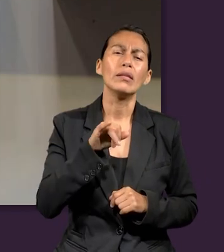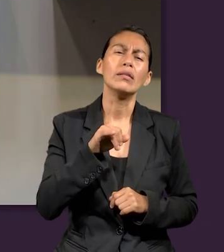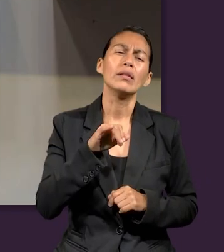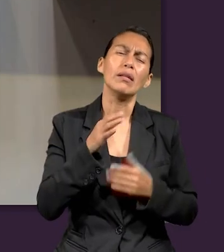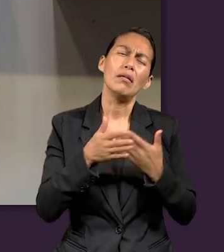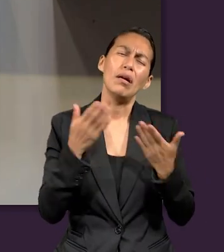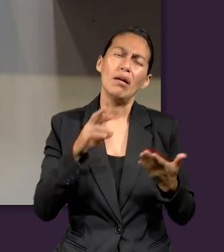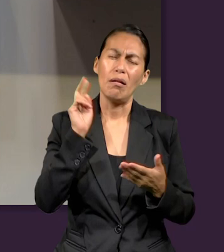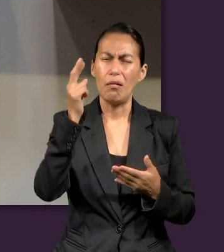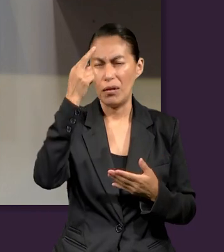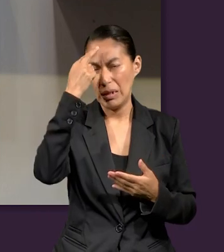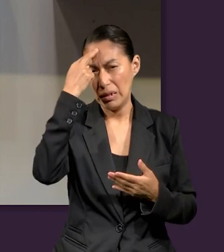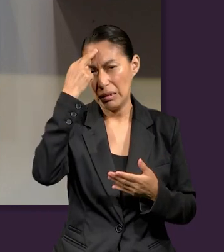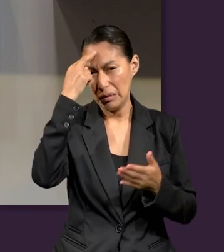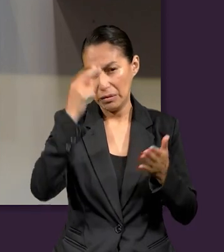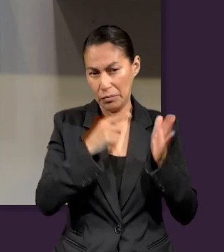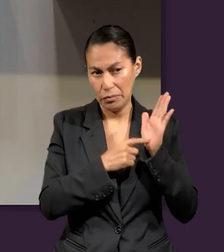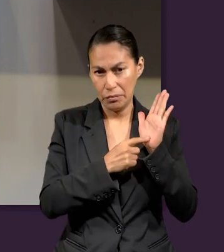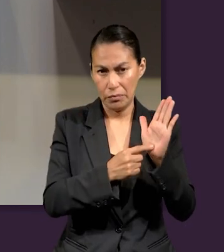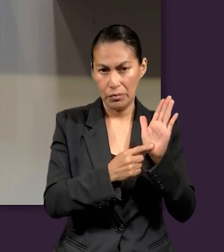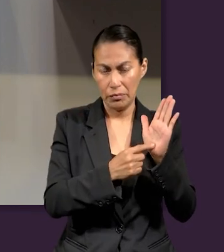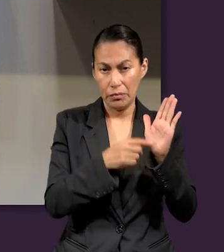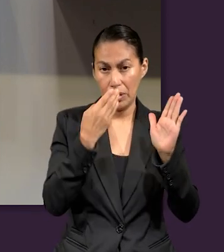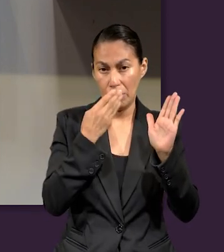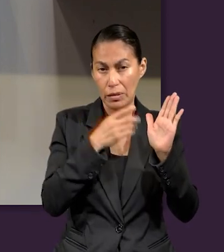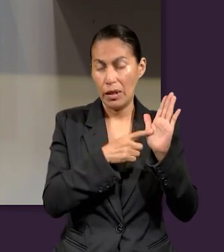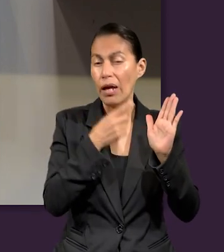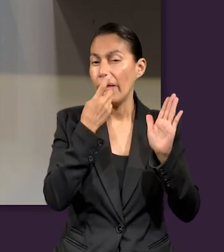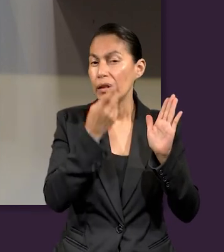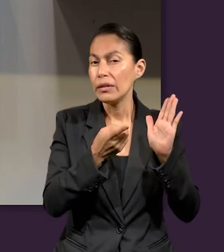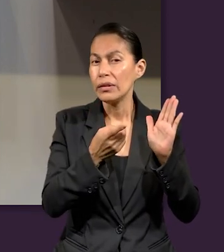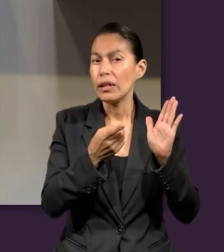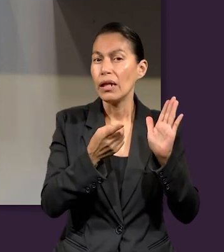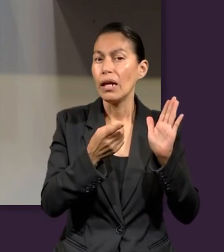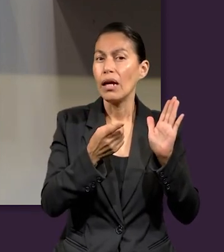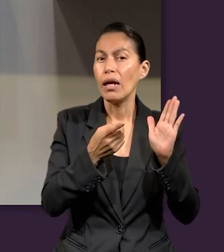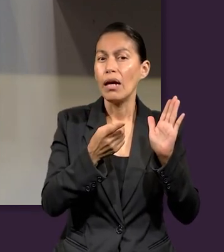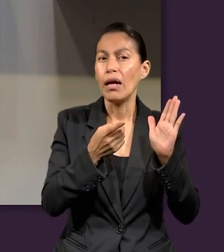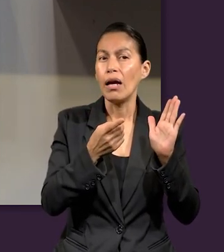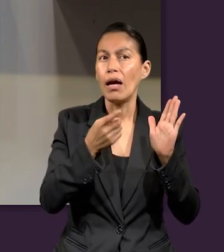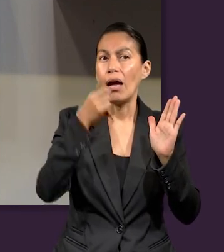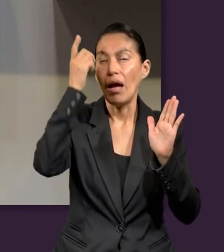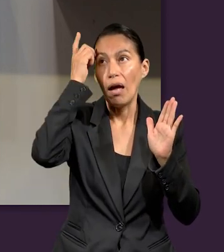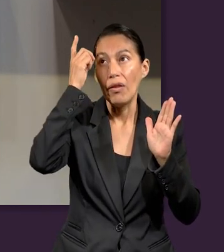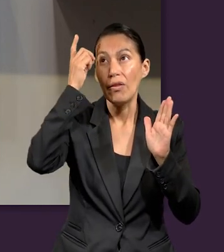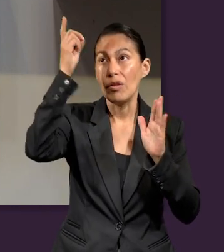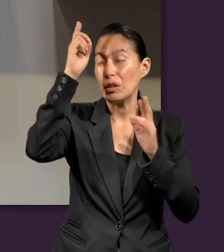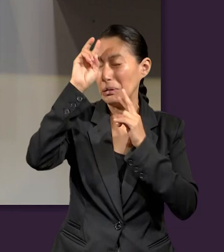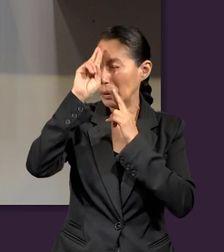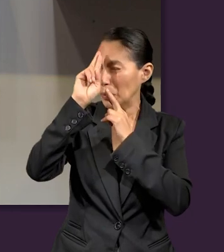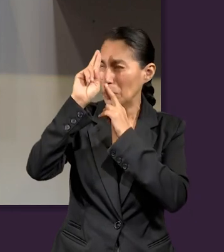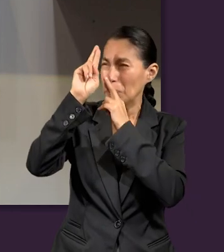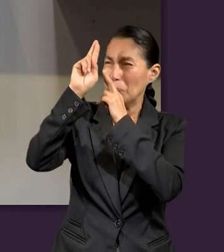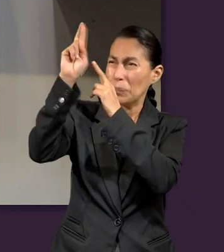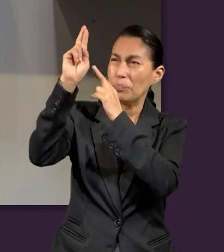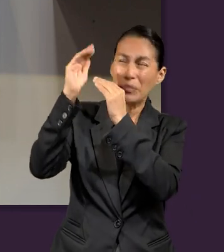ahora dice temed a Dios y darle honra. Y esa palabra temed es la que a veces